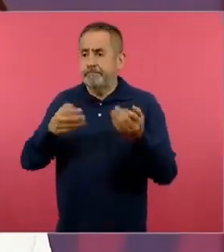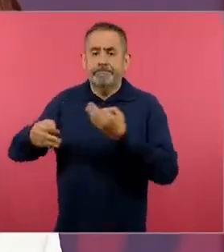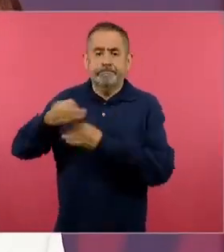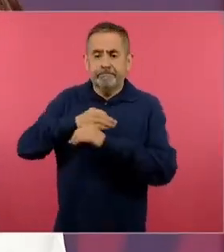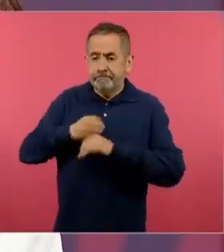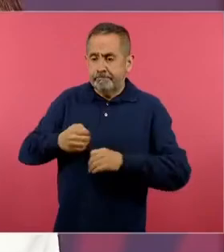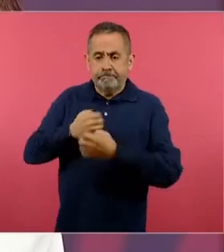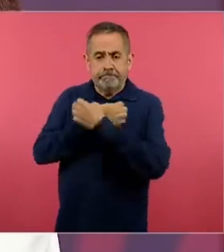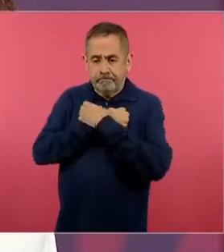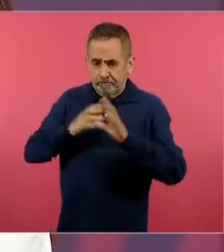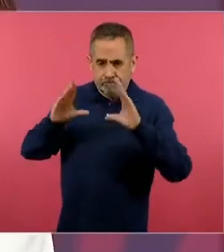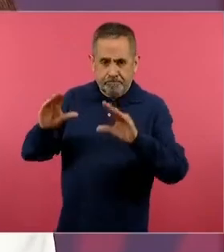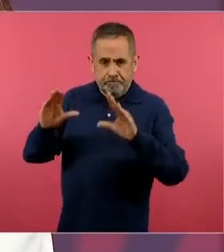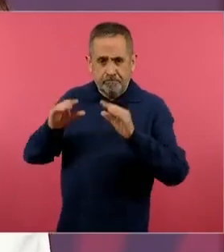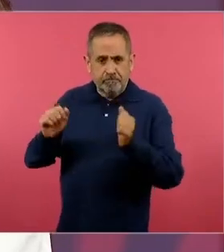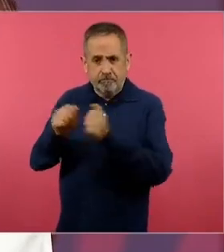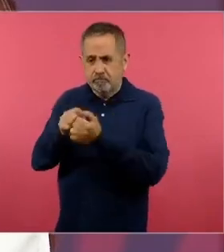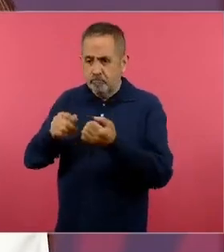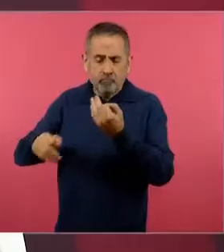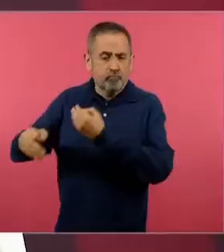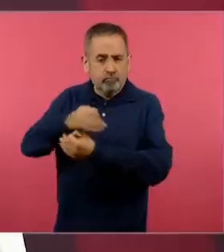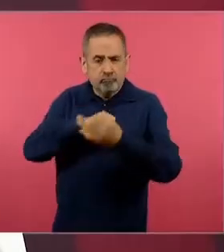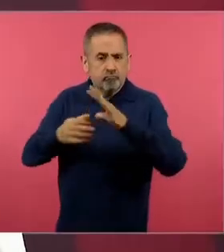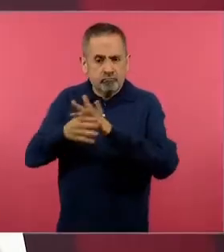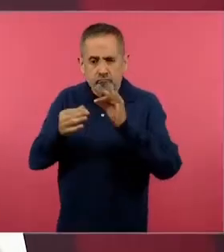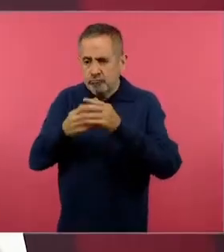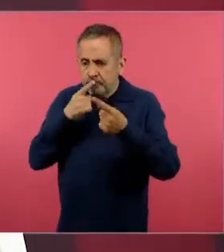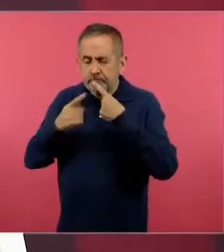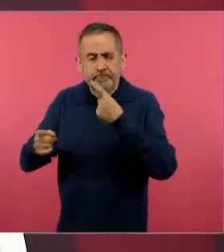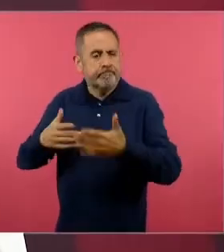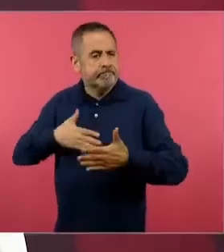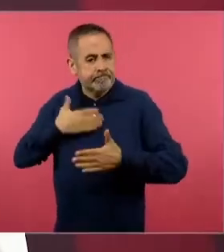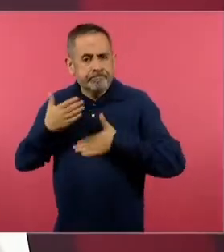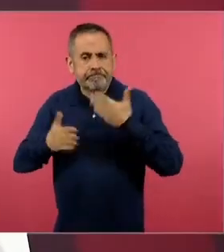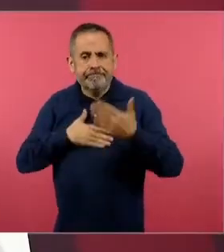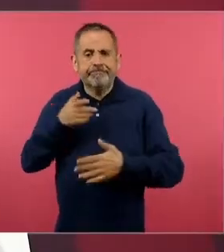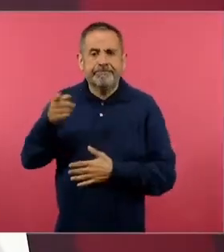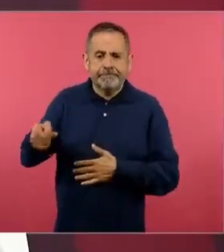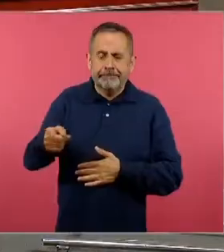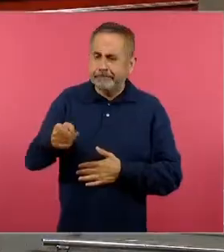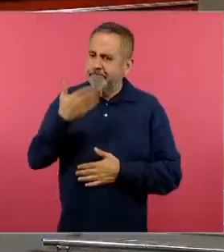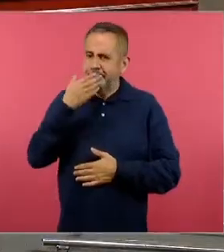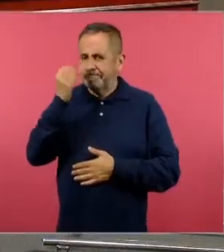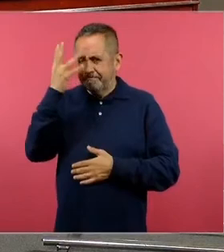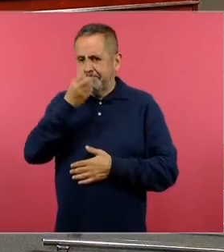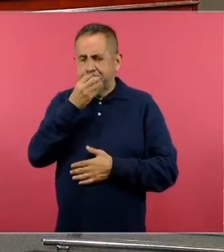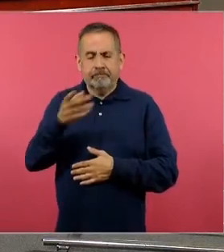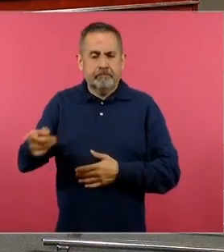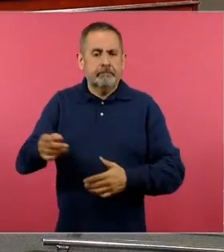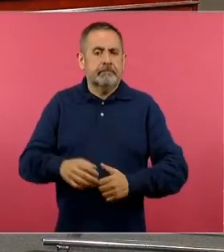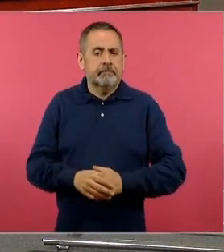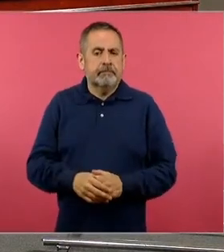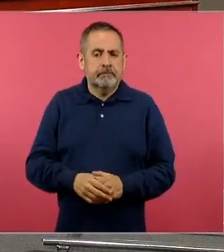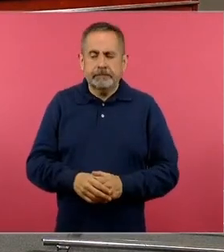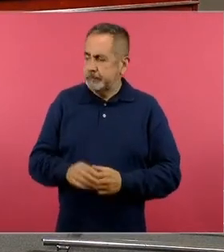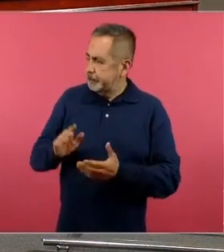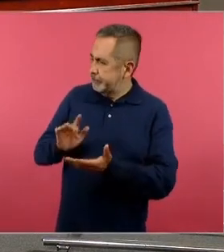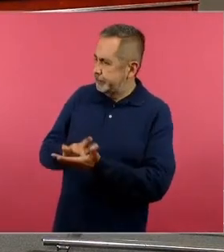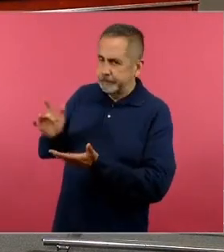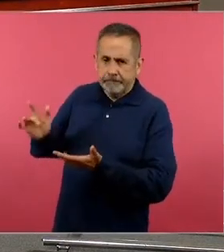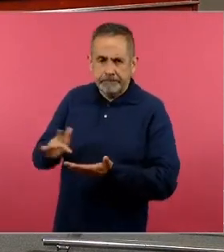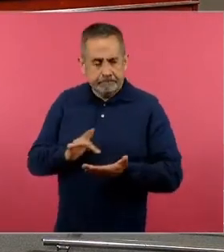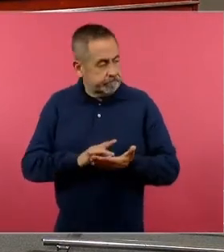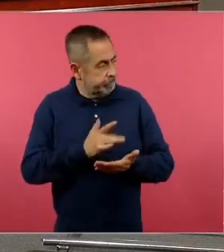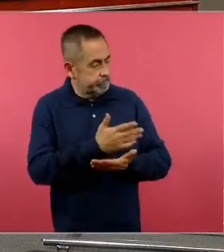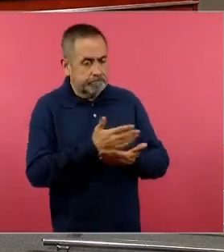educar en un ambiente festivo en un ambiente alegre en un ambiente de libertad muchas gracias por las